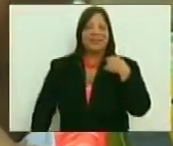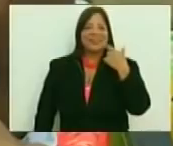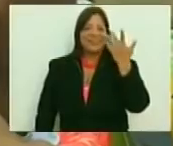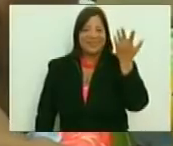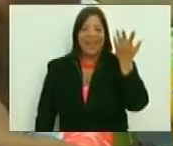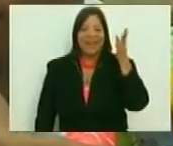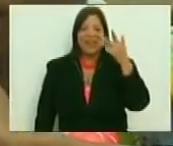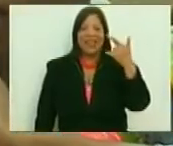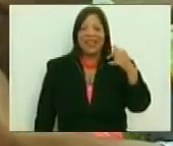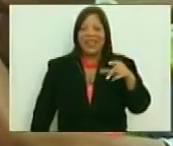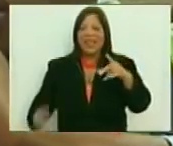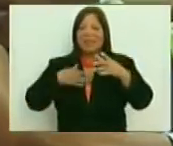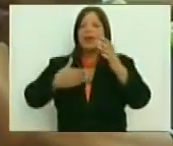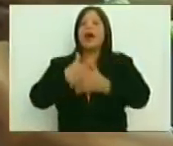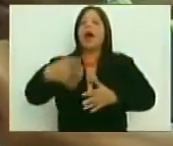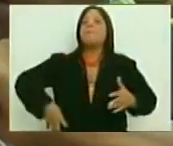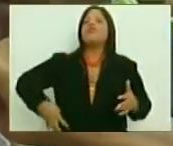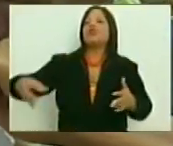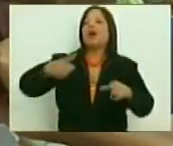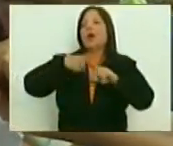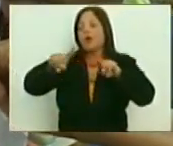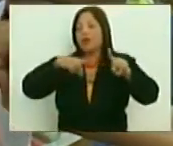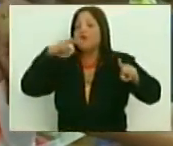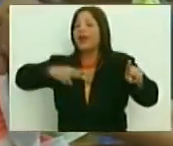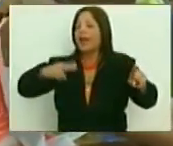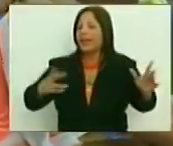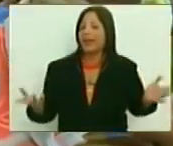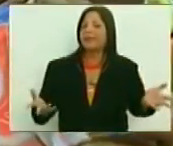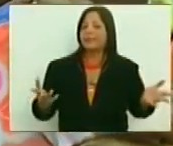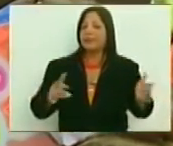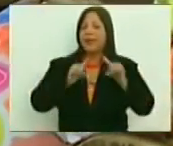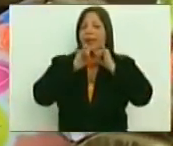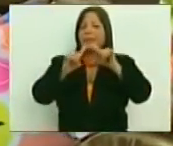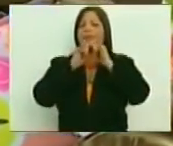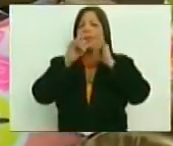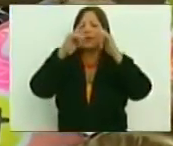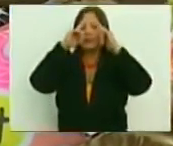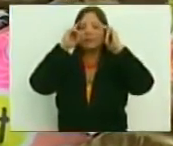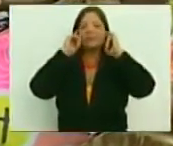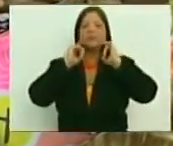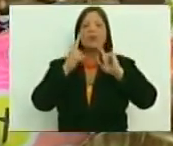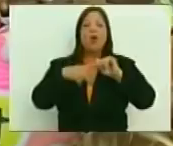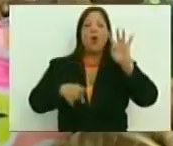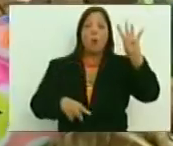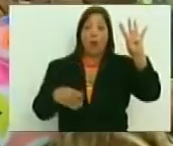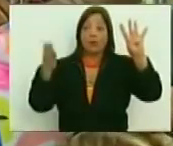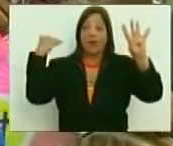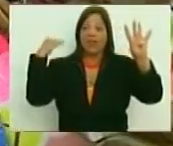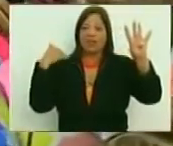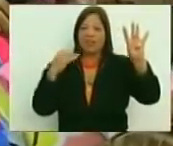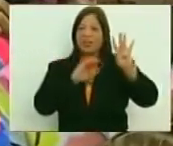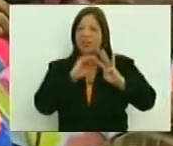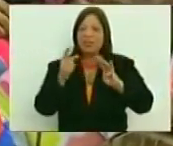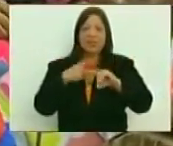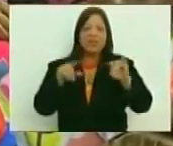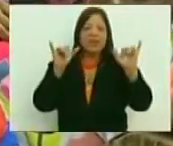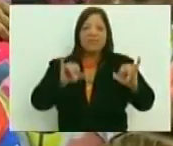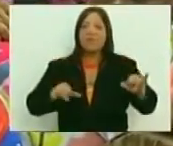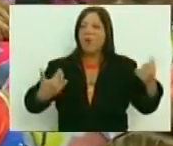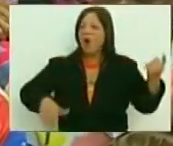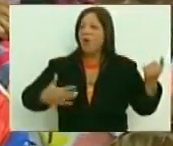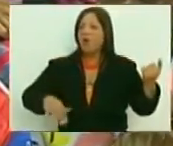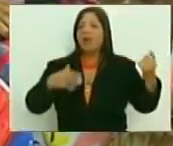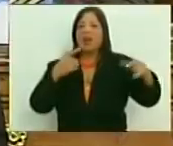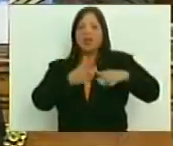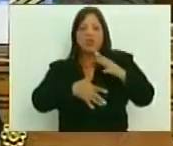daban a Elvis para que se hiciera millonario. Esa es la realidad. Así que bueno, y en la Cuarta República no pasó diferente. Todos los rockeros,